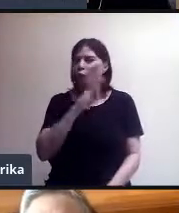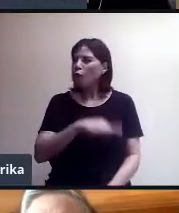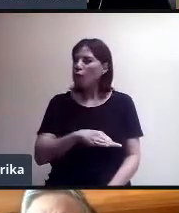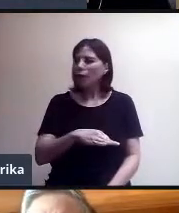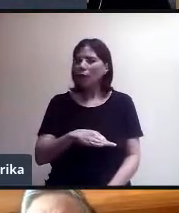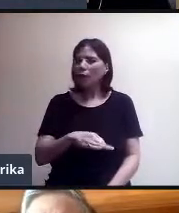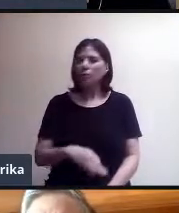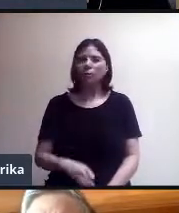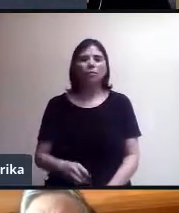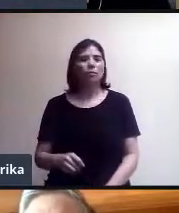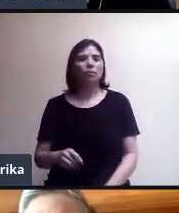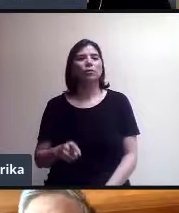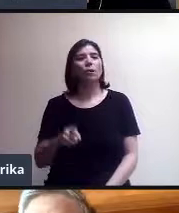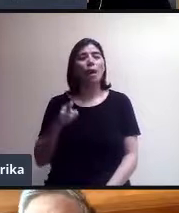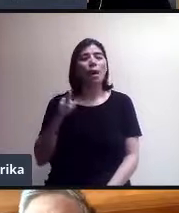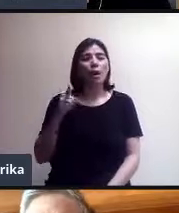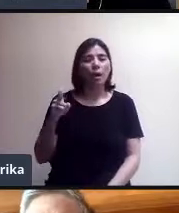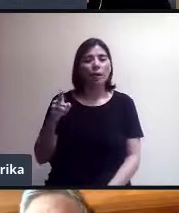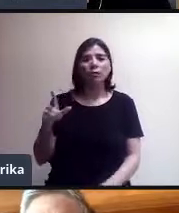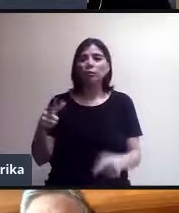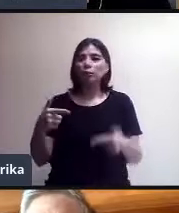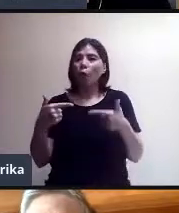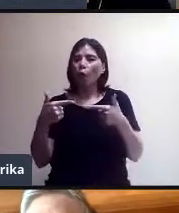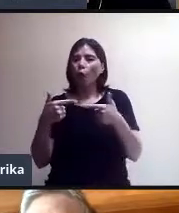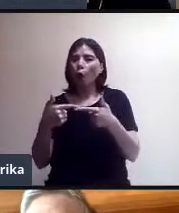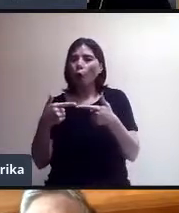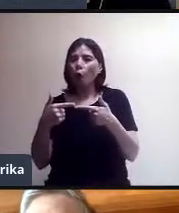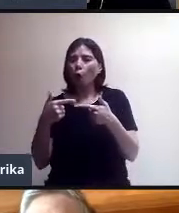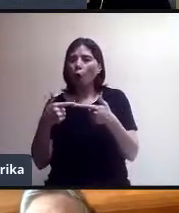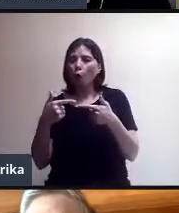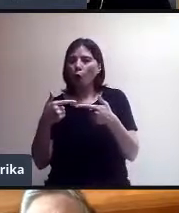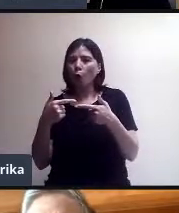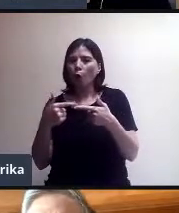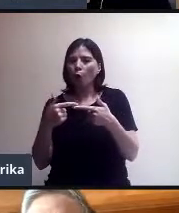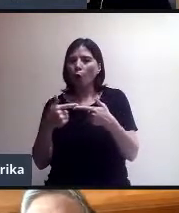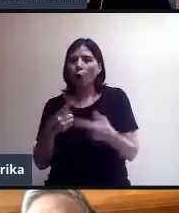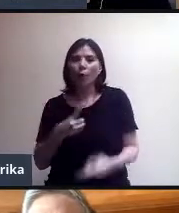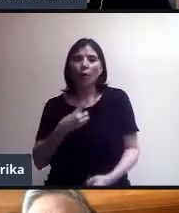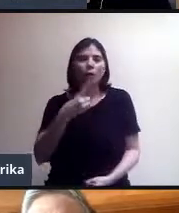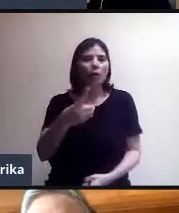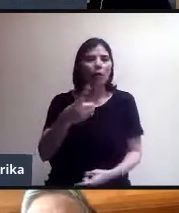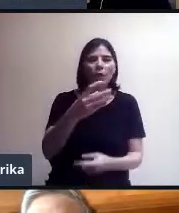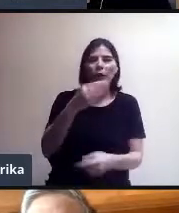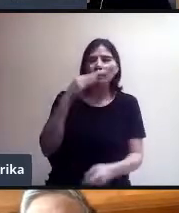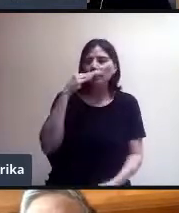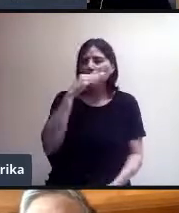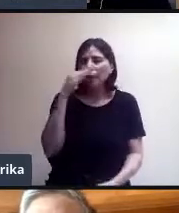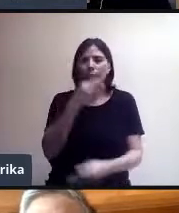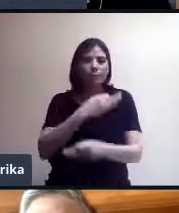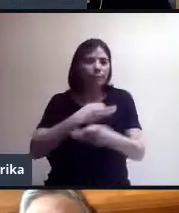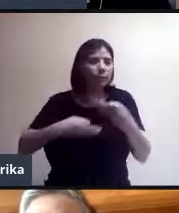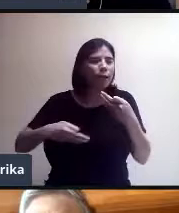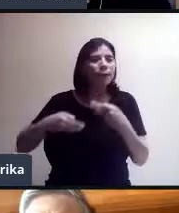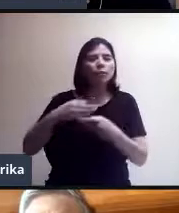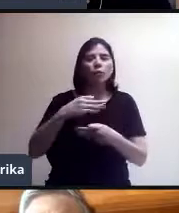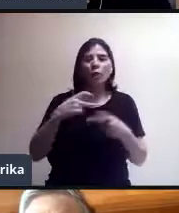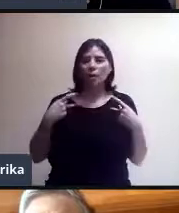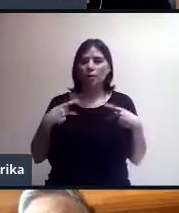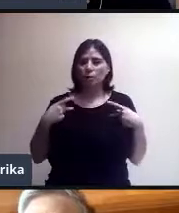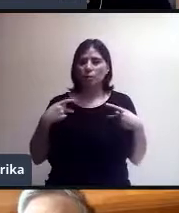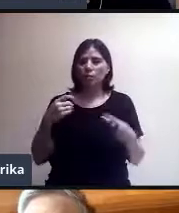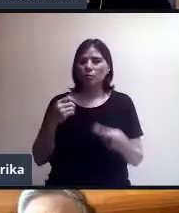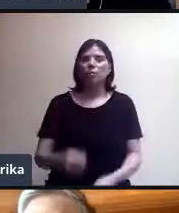Esta es una aportación que hace Google a la comunidad educativa de la Ciudad de México. Y también